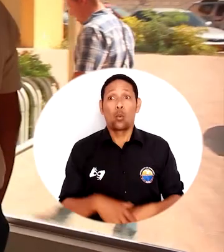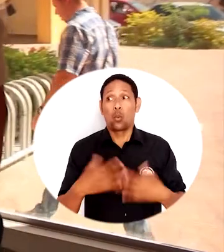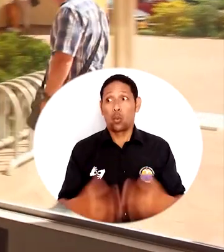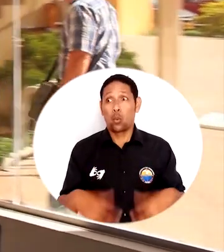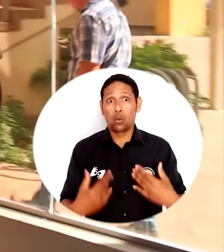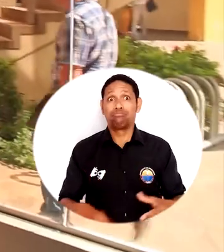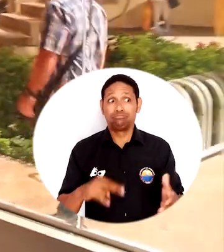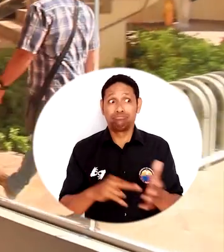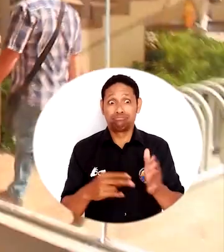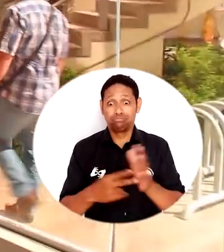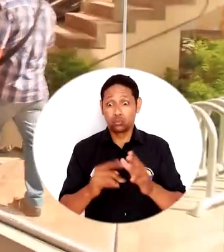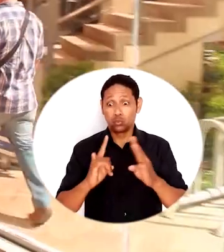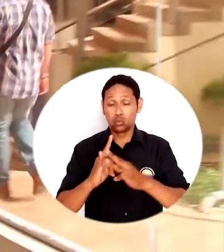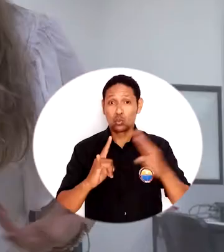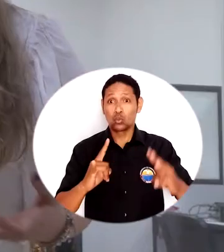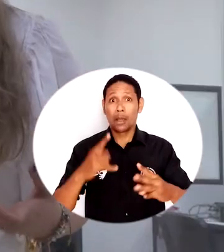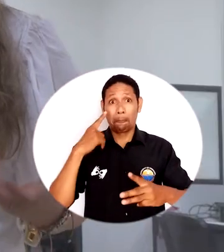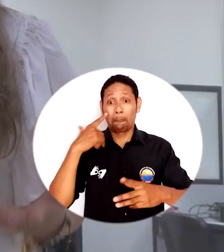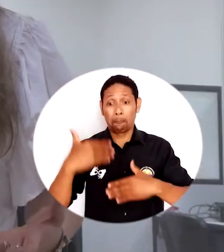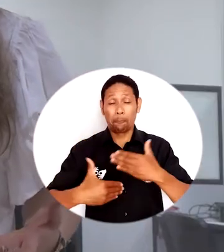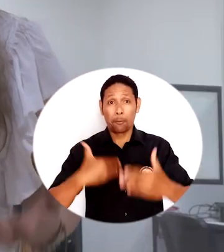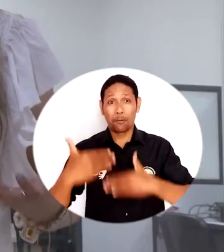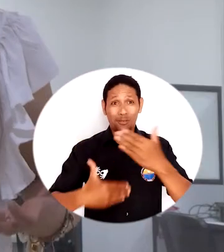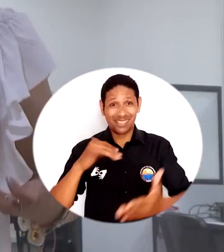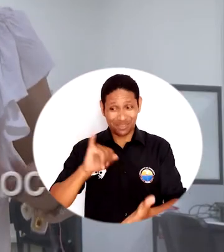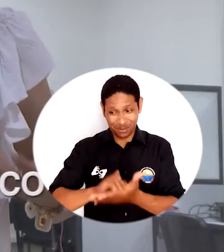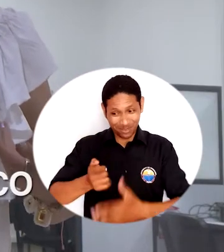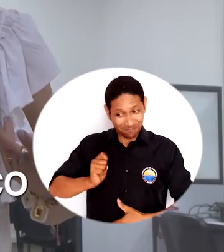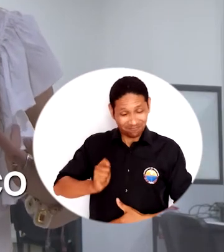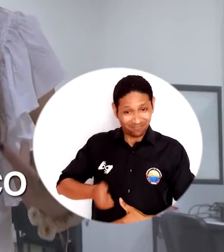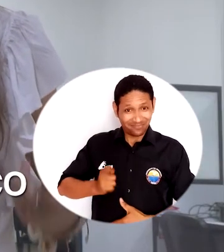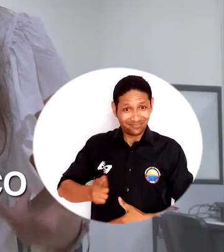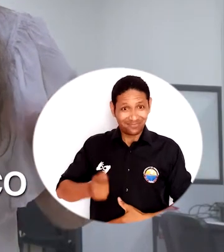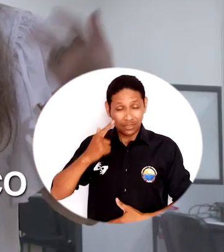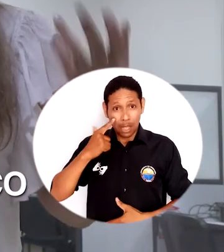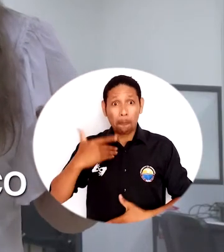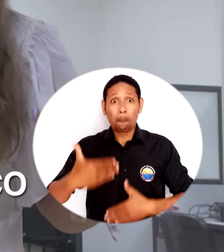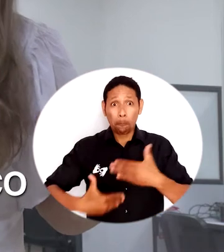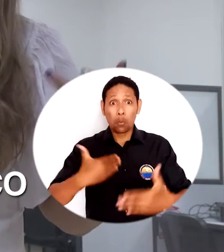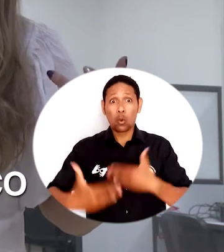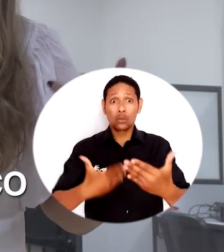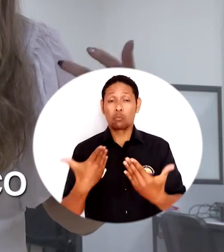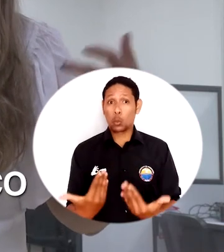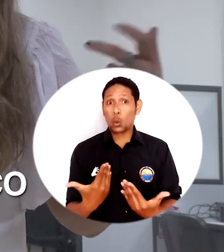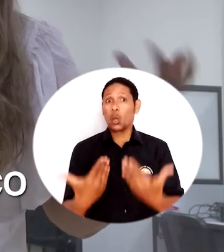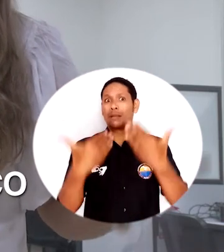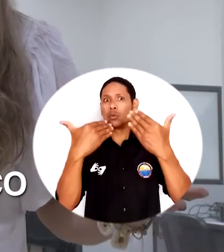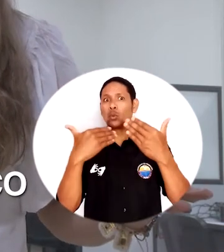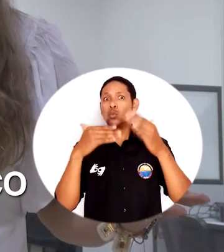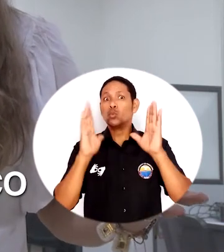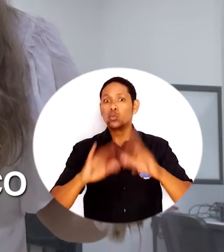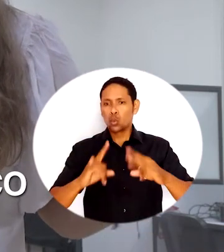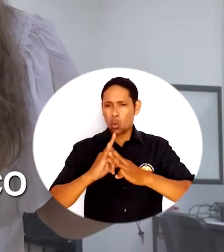Denota que desde la Universidad de Magdalena todos los procesos que se vienen adelantando en el consultorio jurídico y centro de conciliación como centro de extensión y de